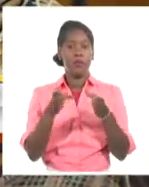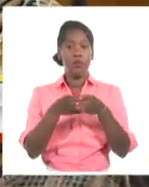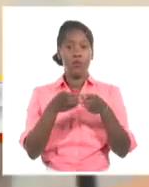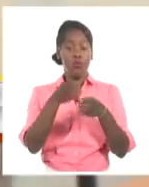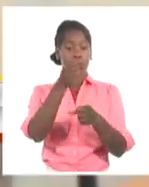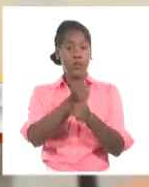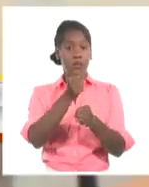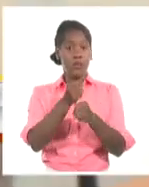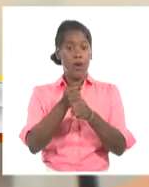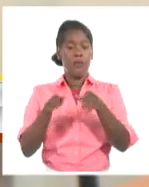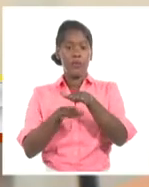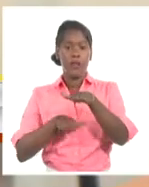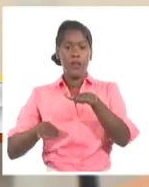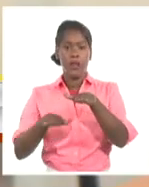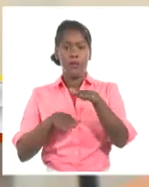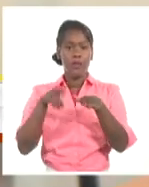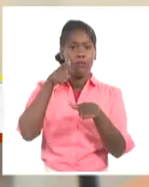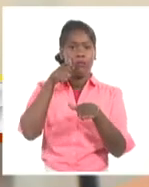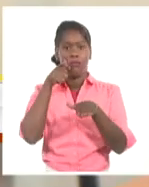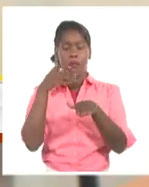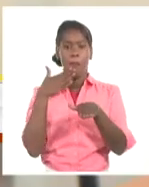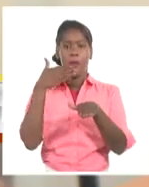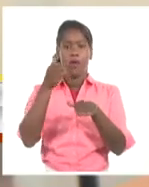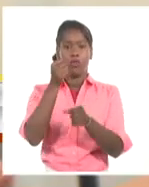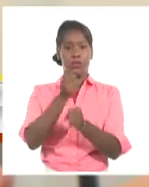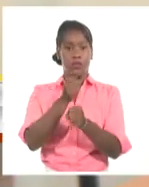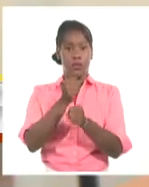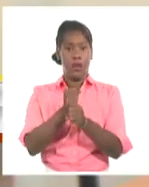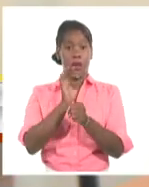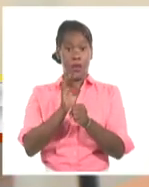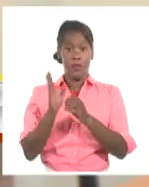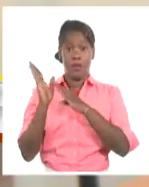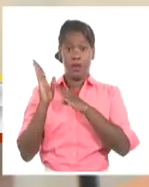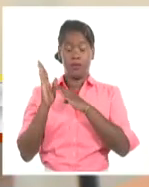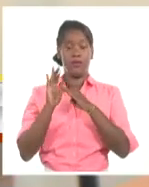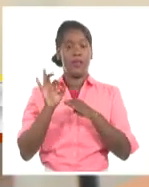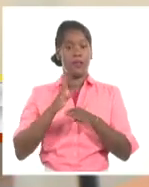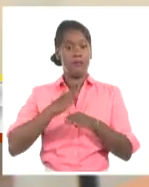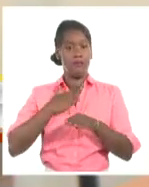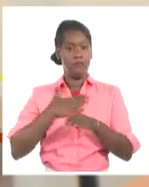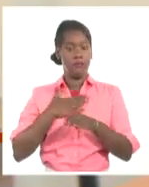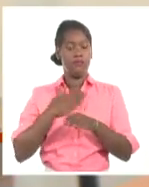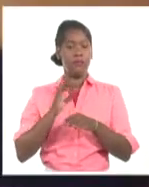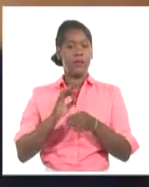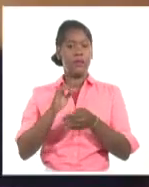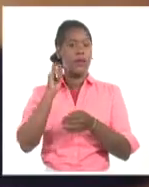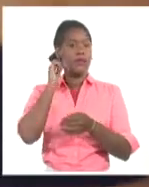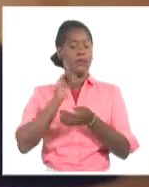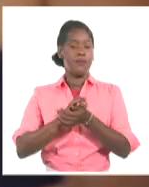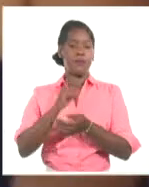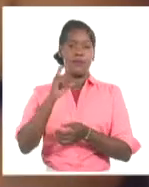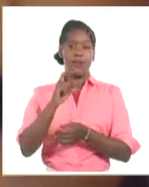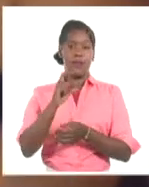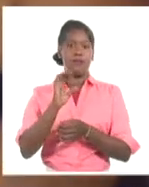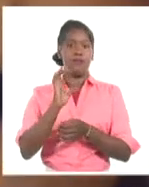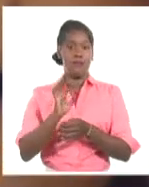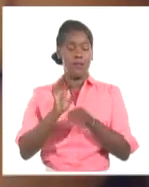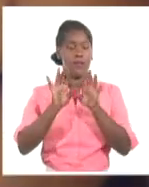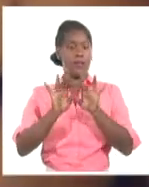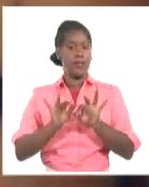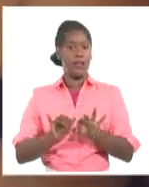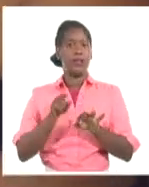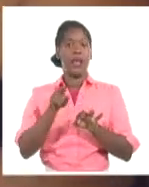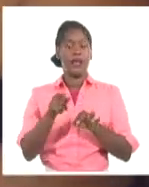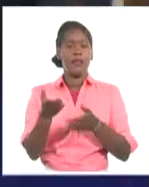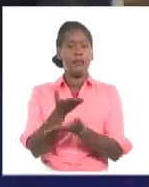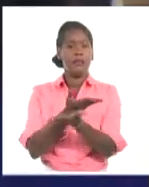creadora, afirmó la secretaria general de la Federación de Mujeres Cubanas, Teresa Amareya y Bogué, durante un encuentro con